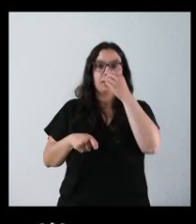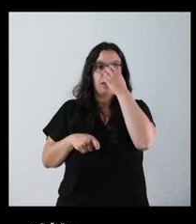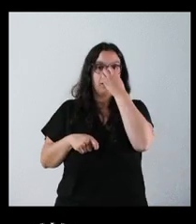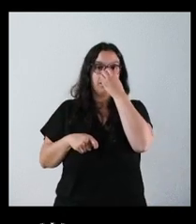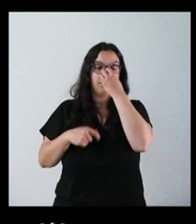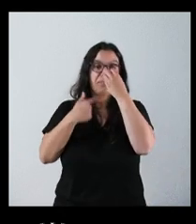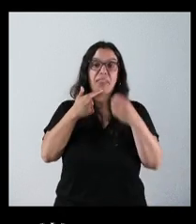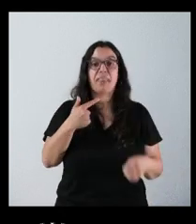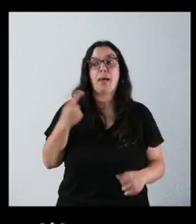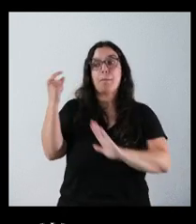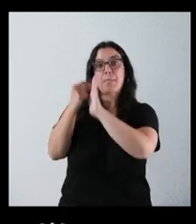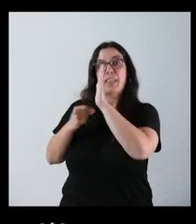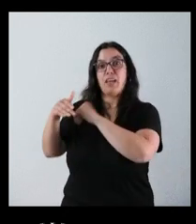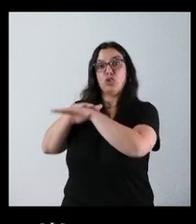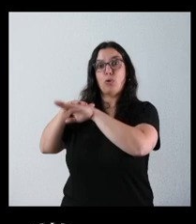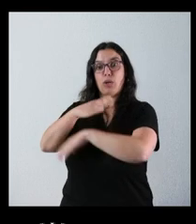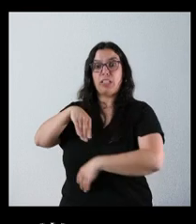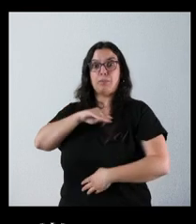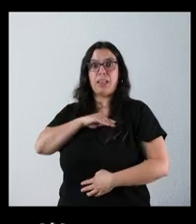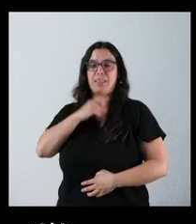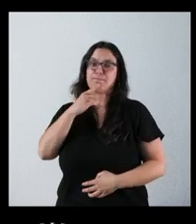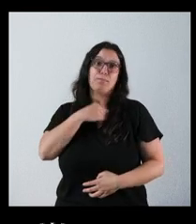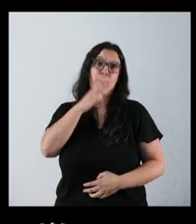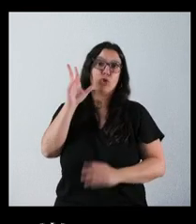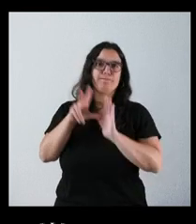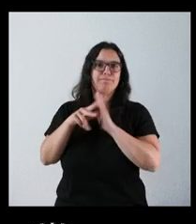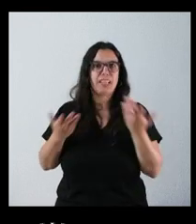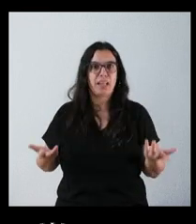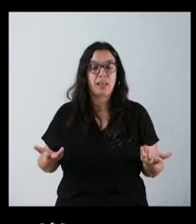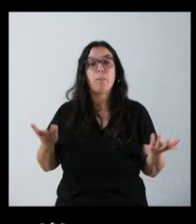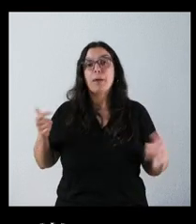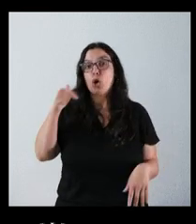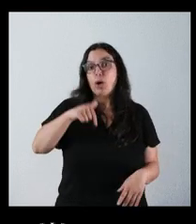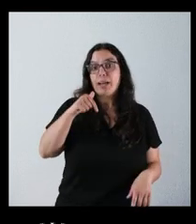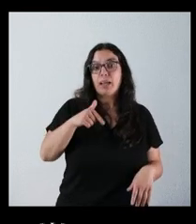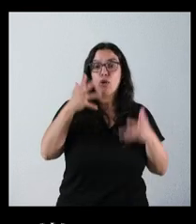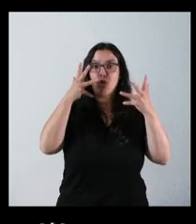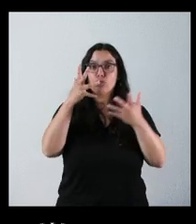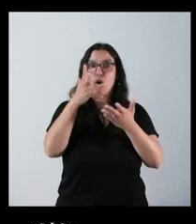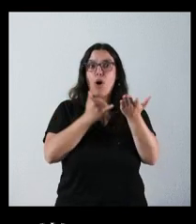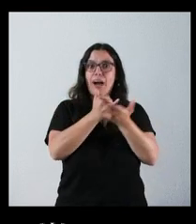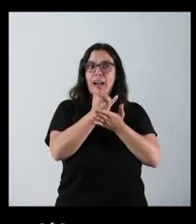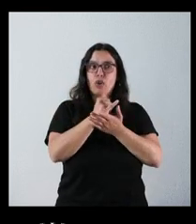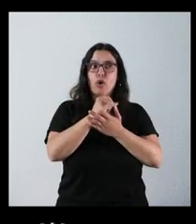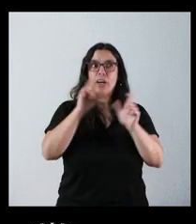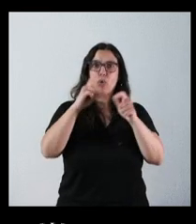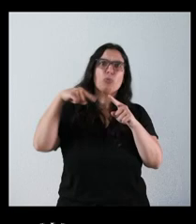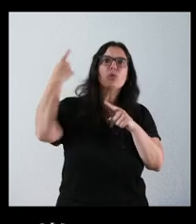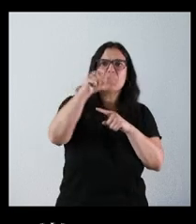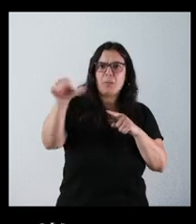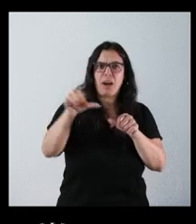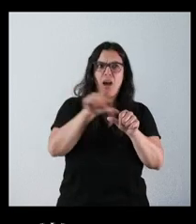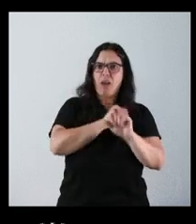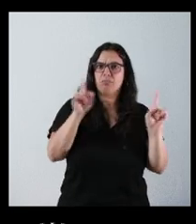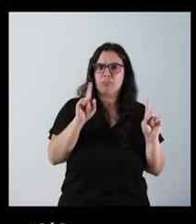lamentó que estas medidas, anuncias por el Gobierno, llegaban tarde. Sin embargo, aquí el Consejo Agrario no se va a reunir hasta la semana que viene. No sé qué medidas van a plantear en esa reunión.